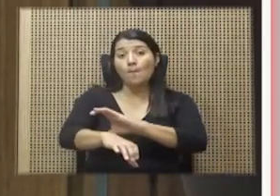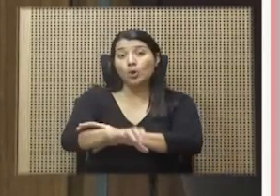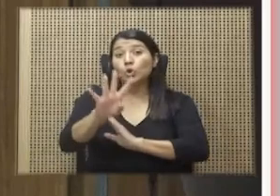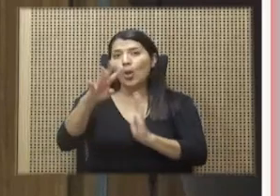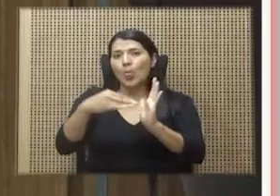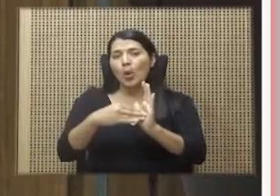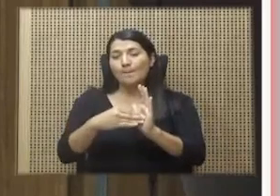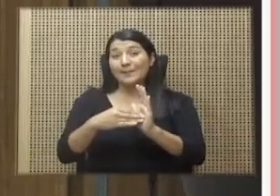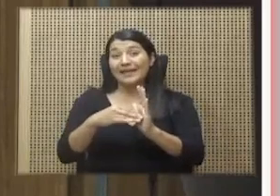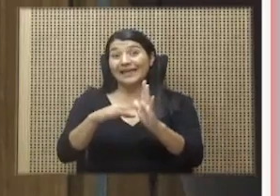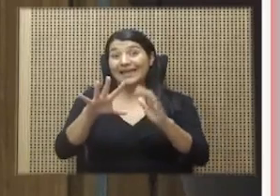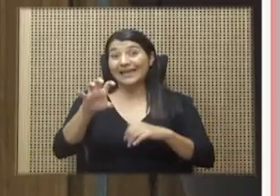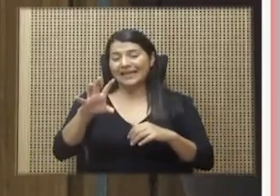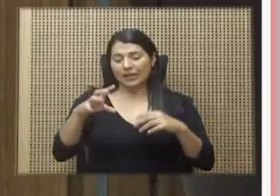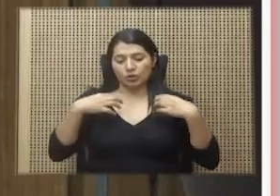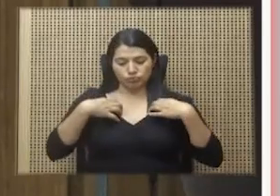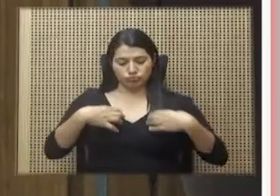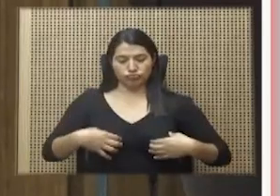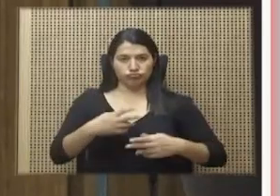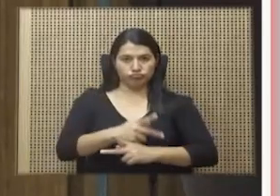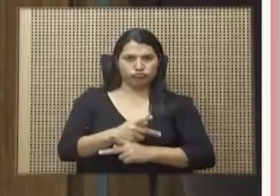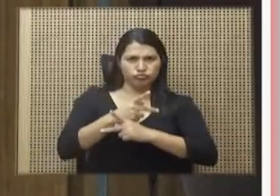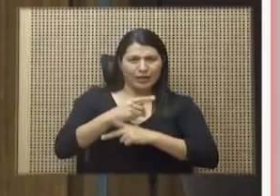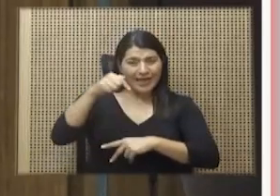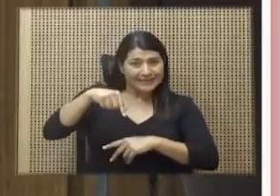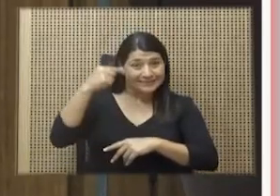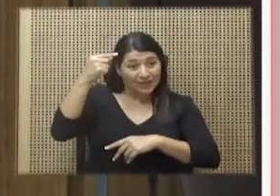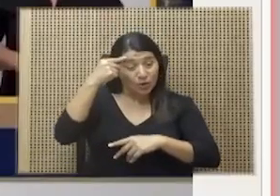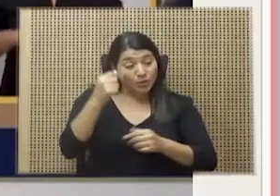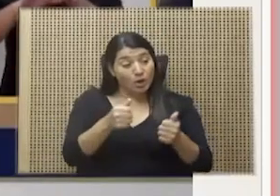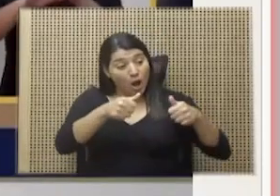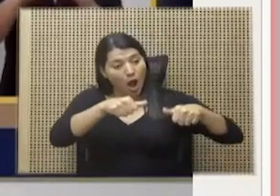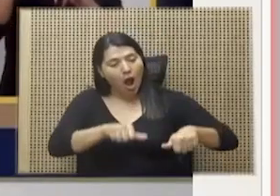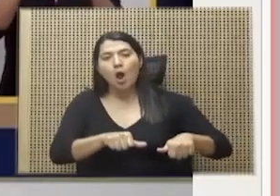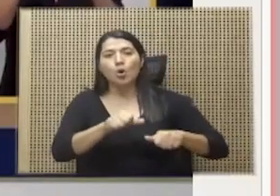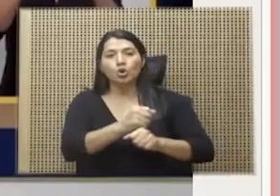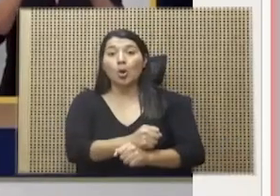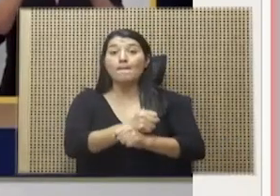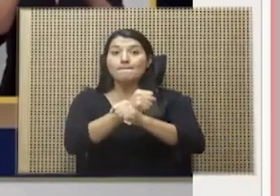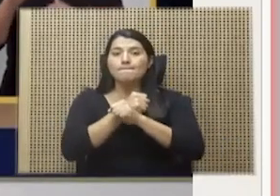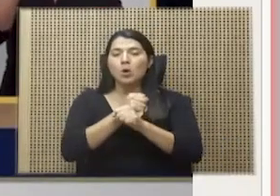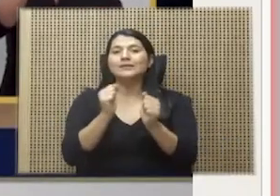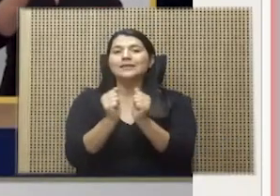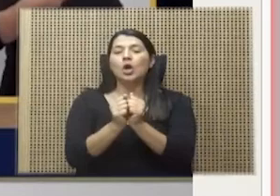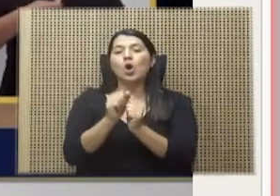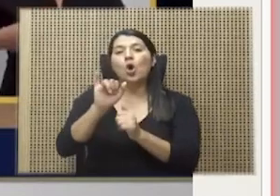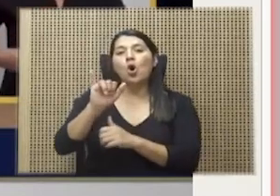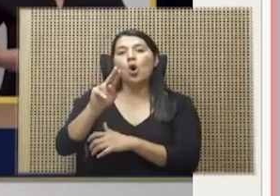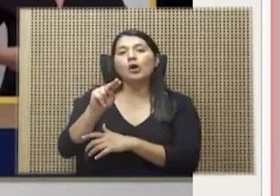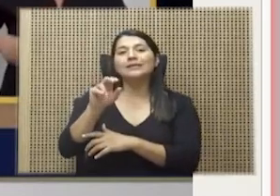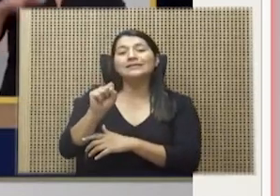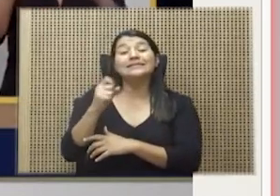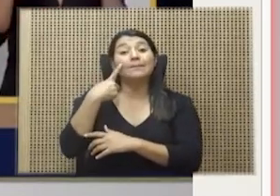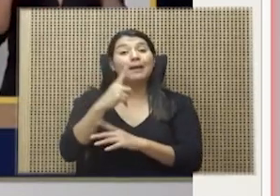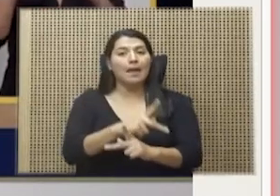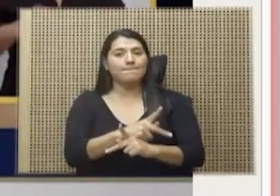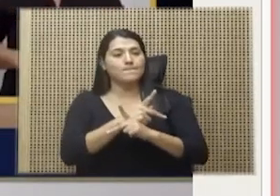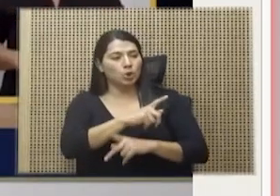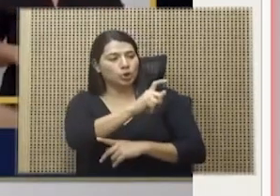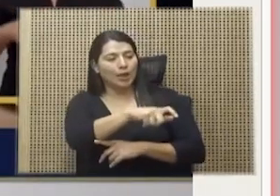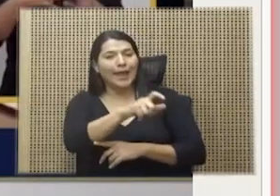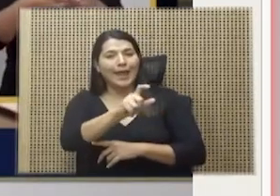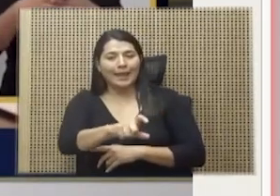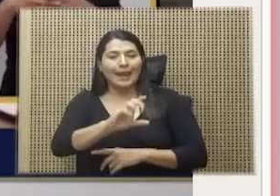gobierno que negoció una póliza colectiva con el INSS justamente para proteger a nuestros efectivos contra cualquier demanda en